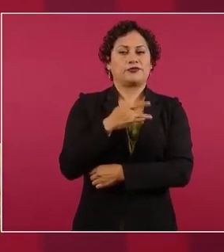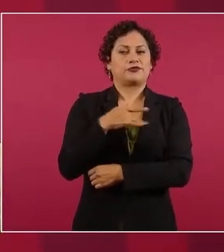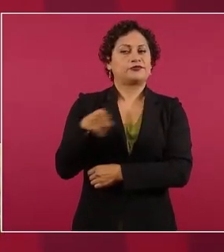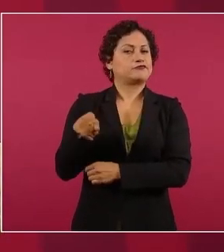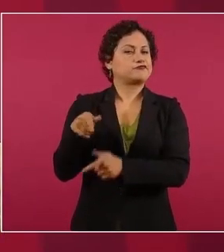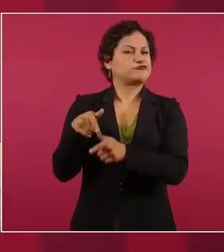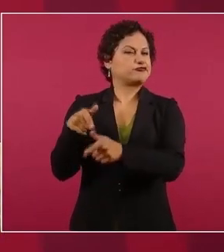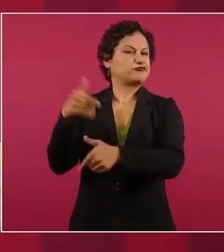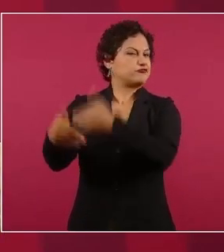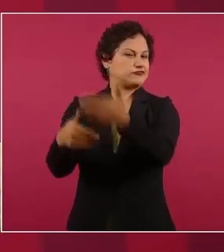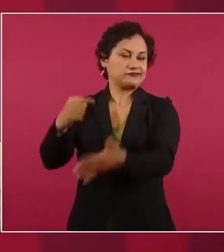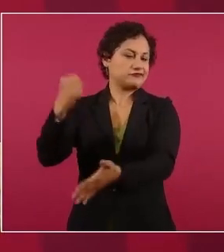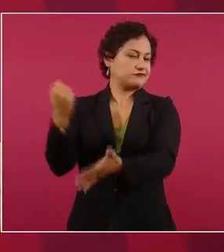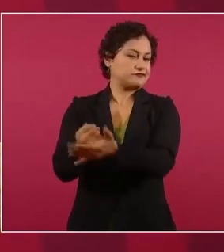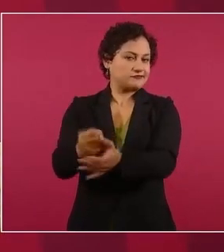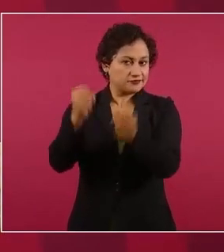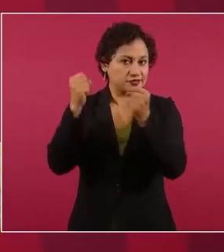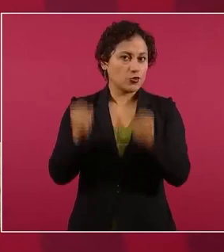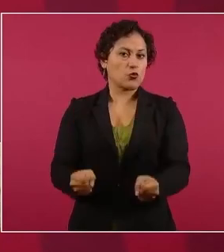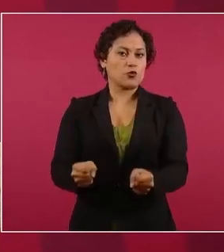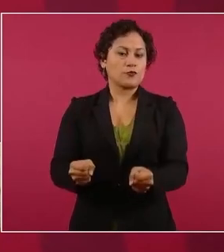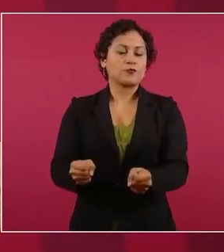porque donde